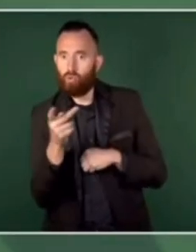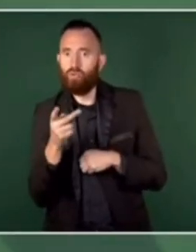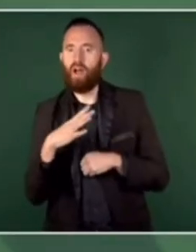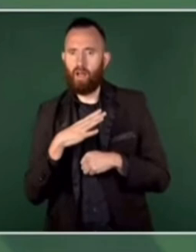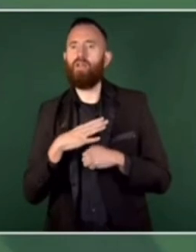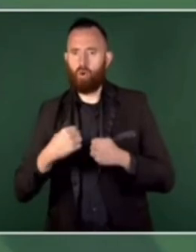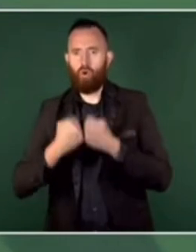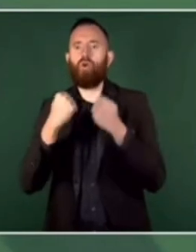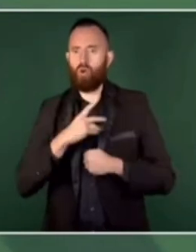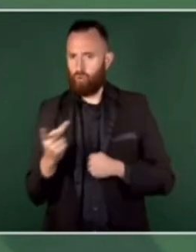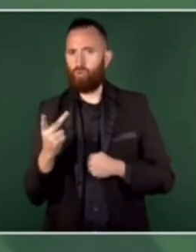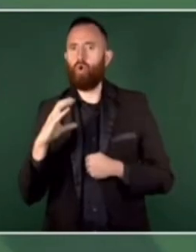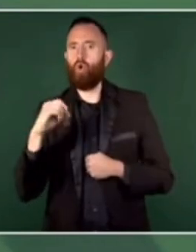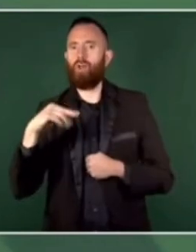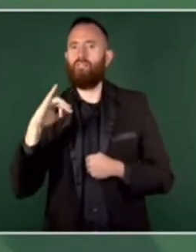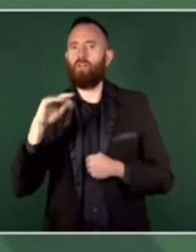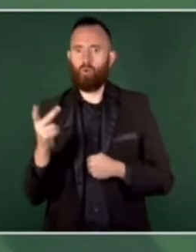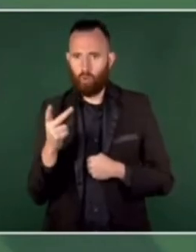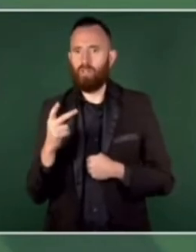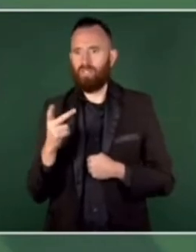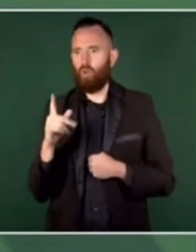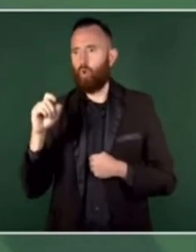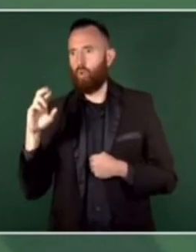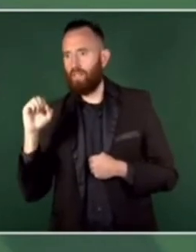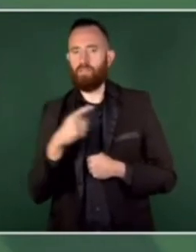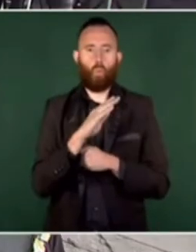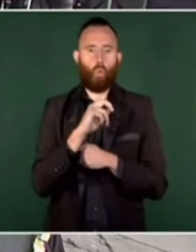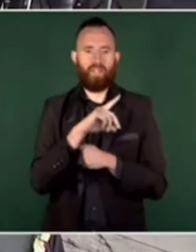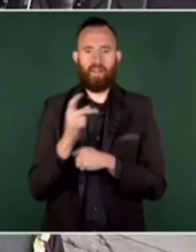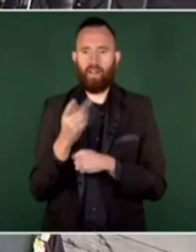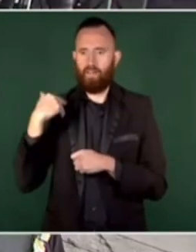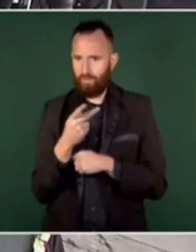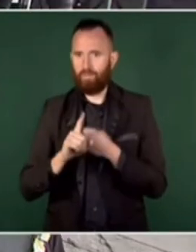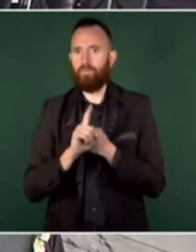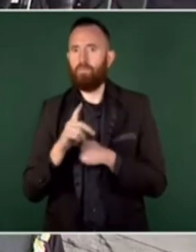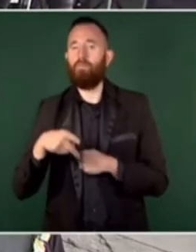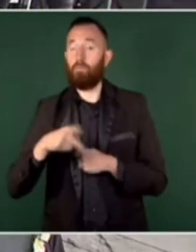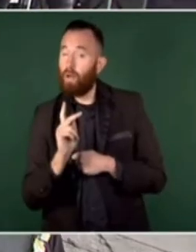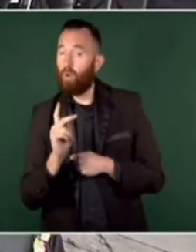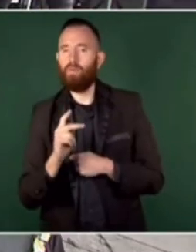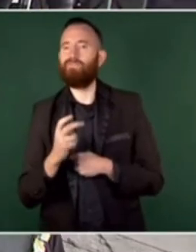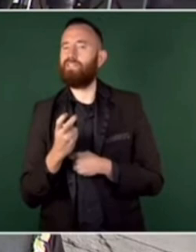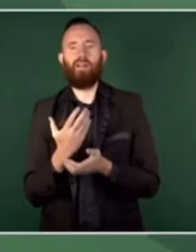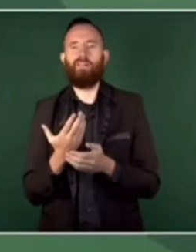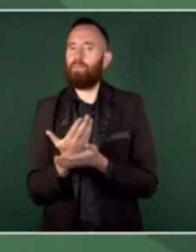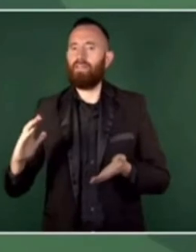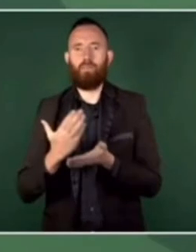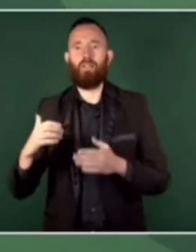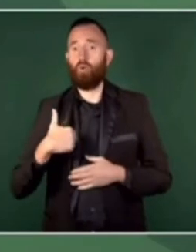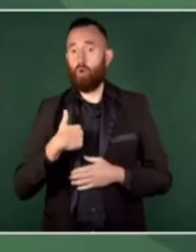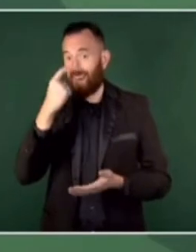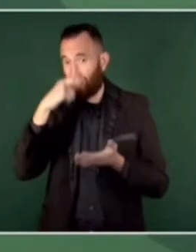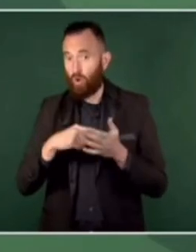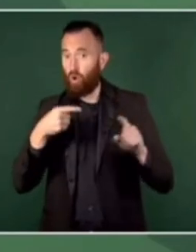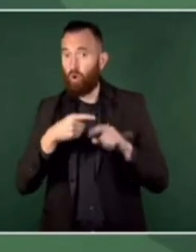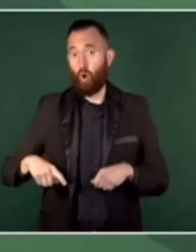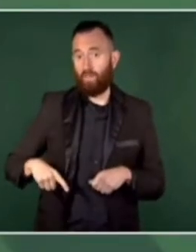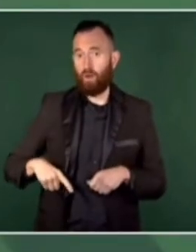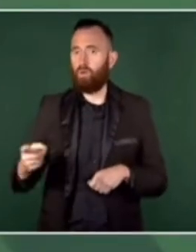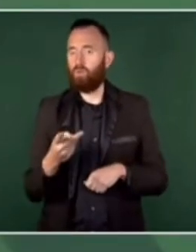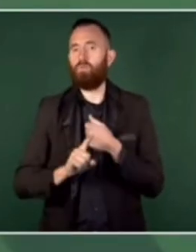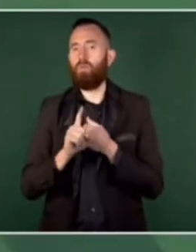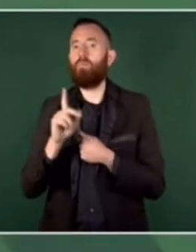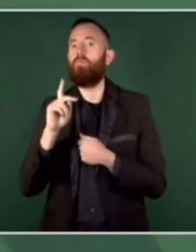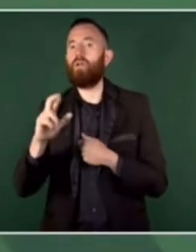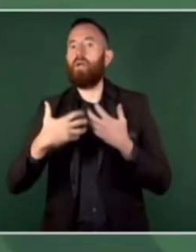la difunta con el gobernador Bonilla, que ni siquiera era una cosa de gobierno sino de empresas.